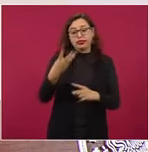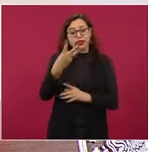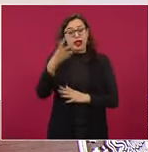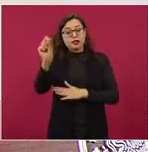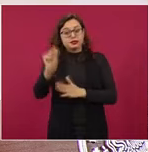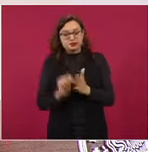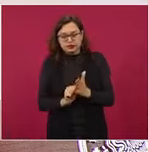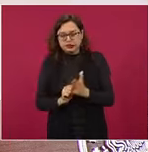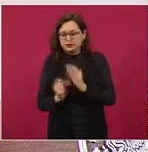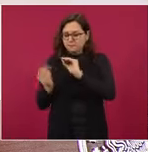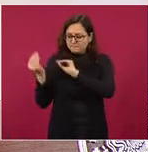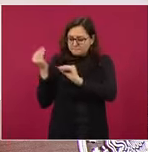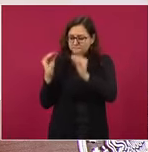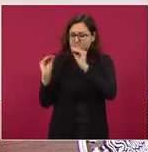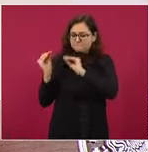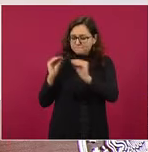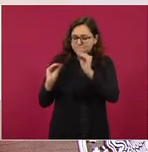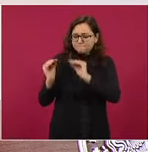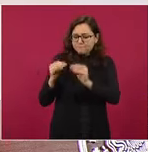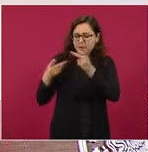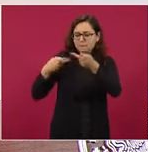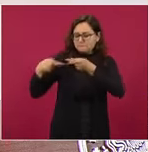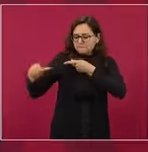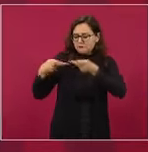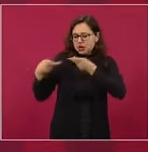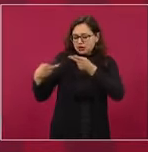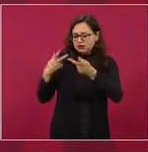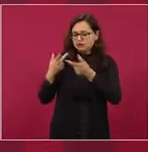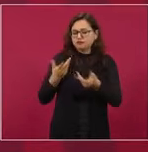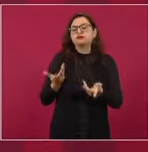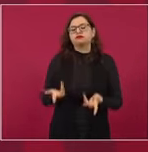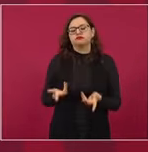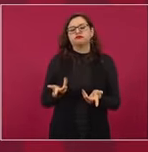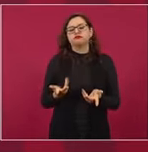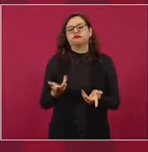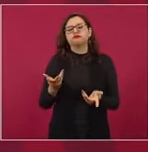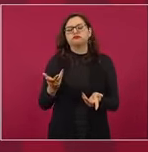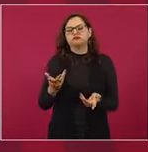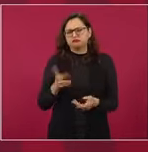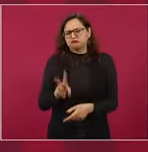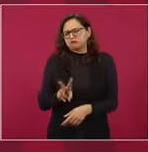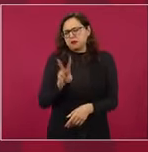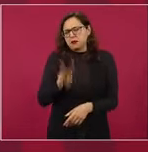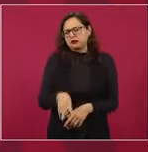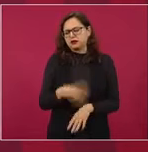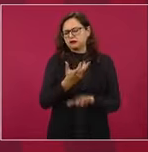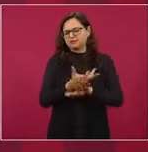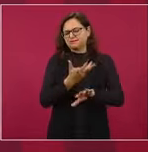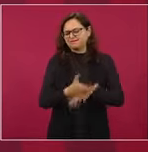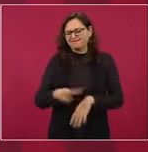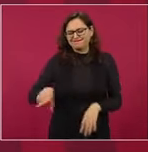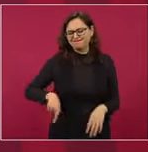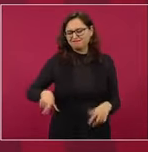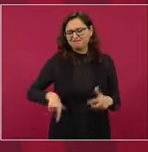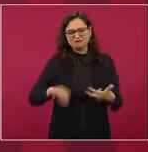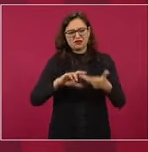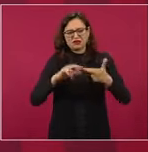en ese plan y son muy buenas las relaciones con el gobierno de Estados Unidos,